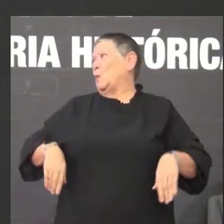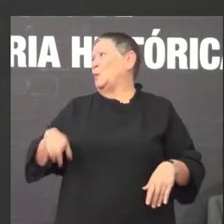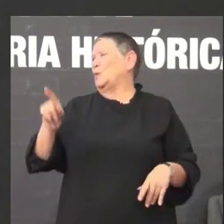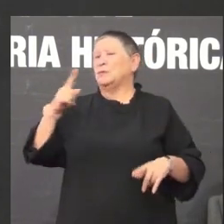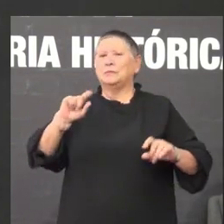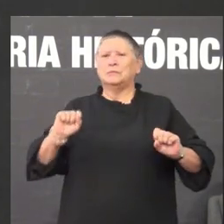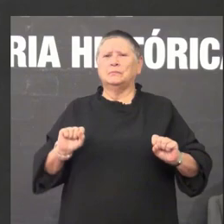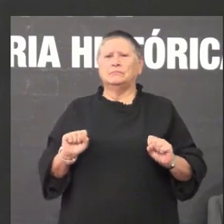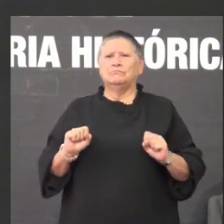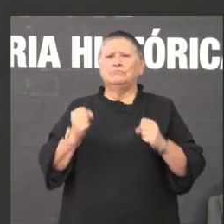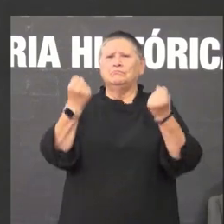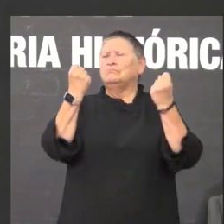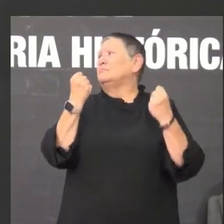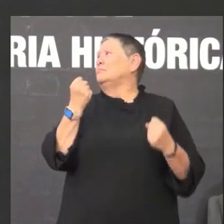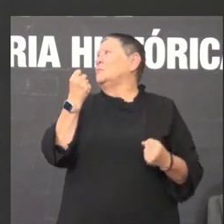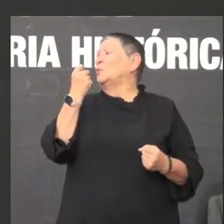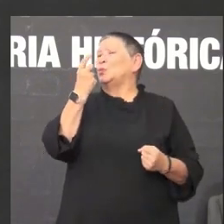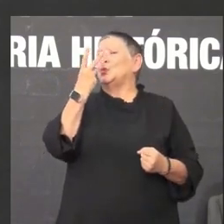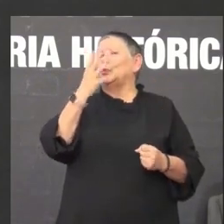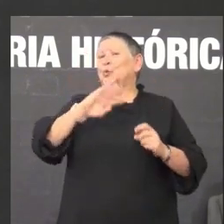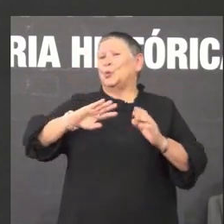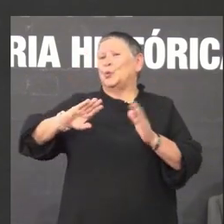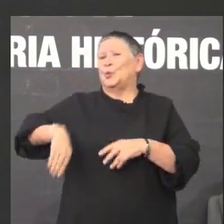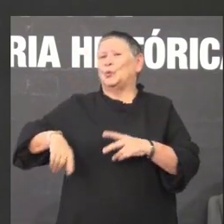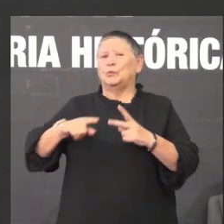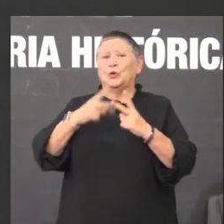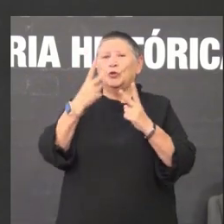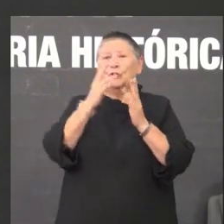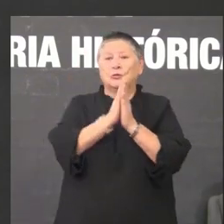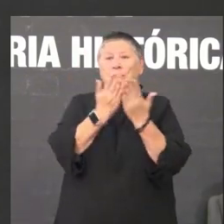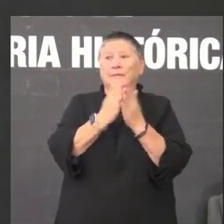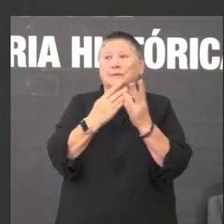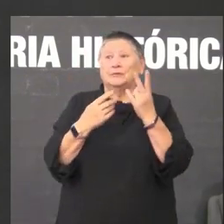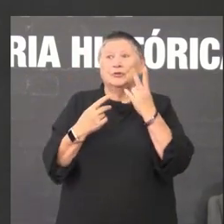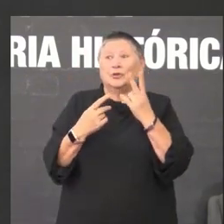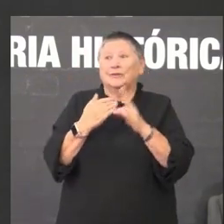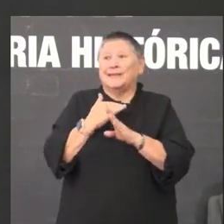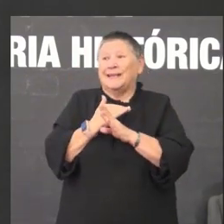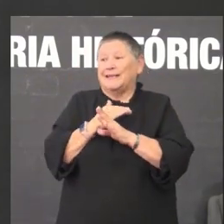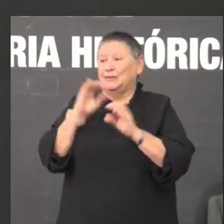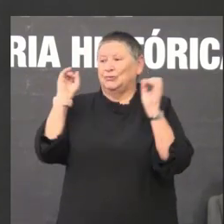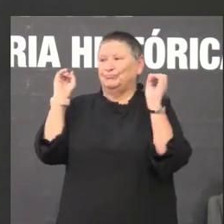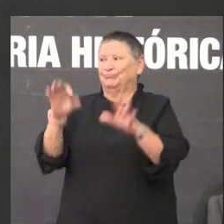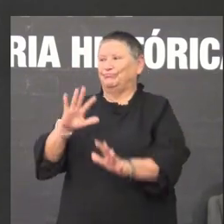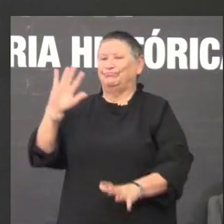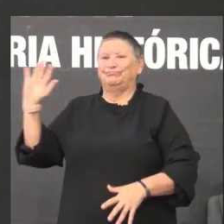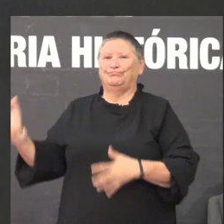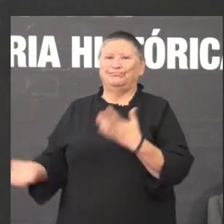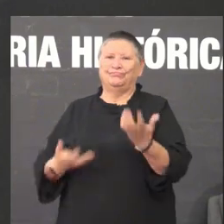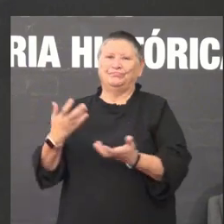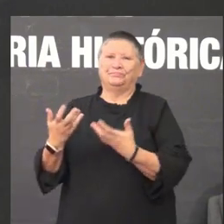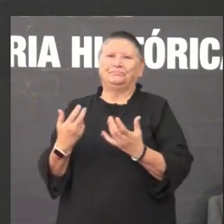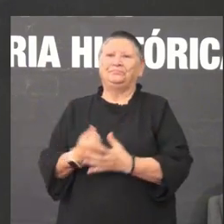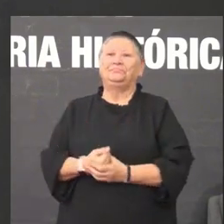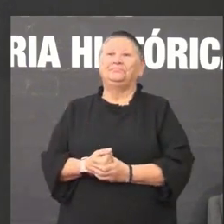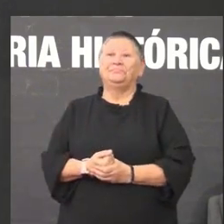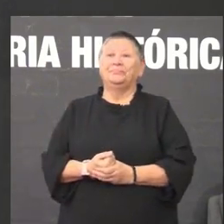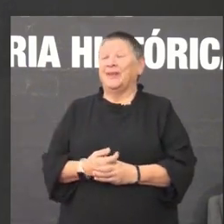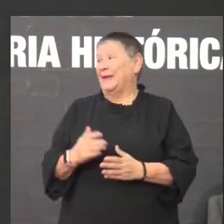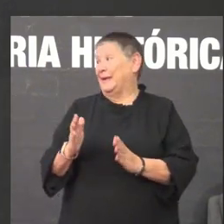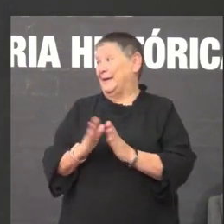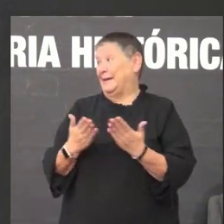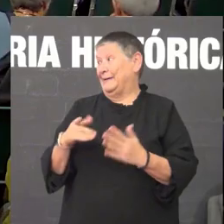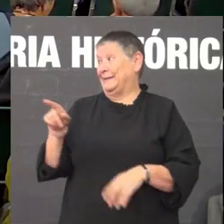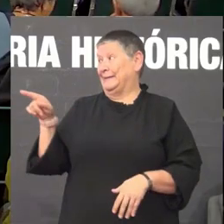do último número só sobreviviron dous exemplares o resto foron queimados é unha revista